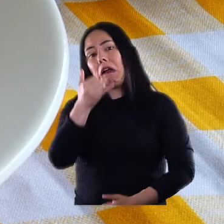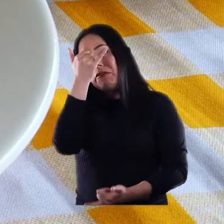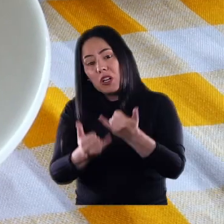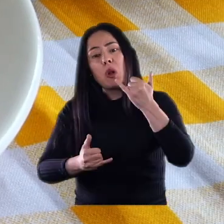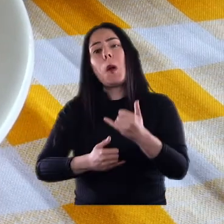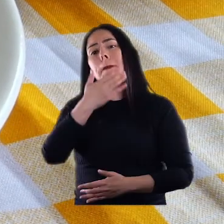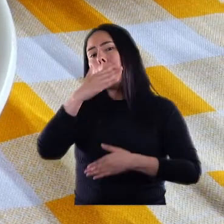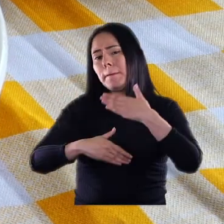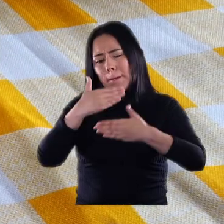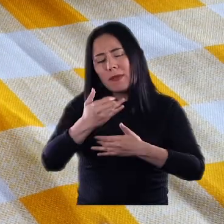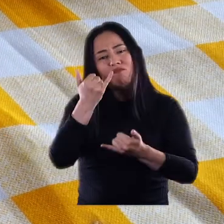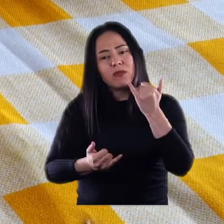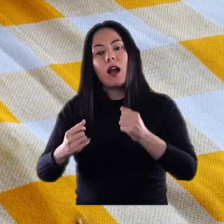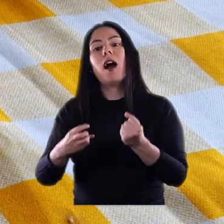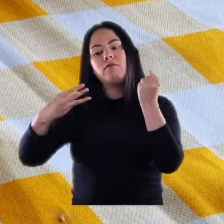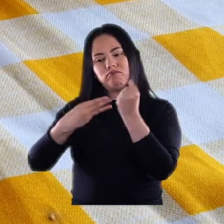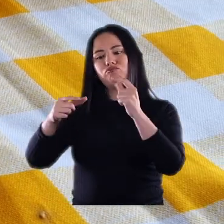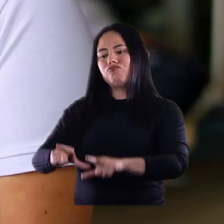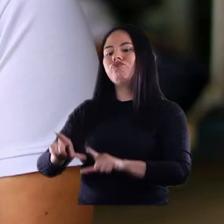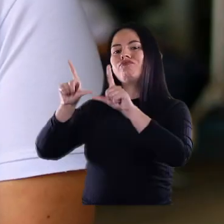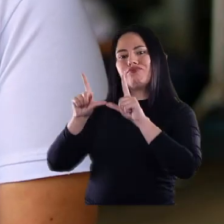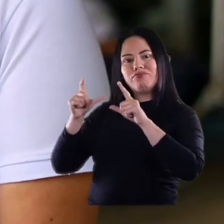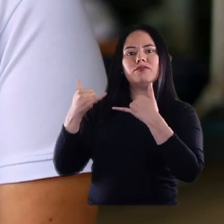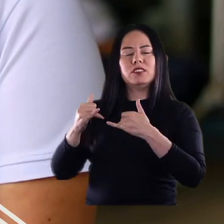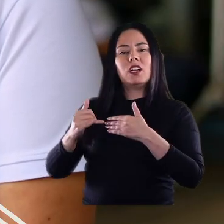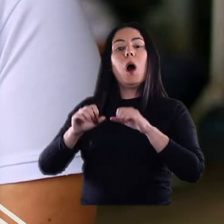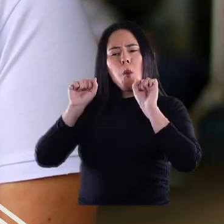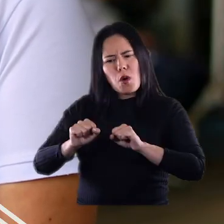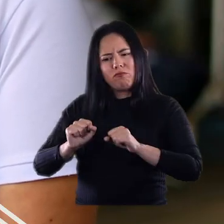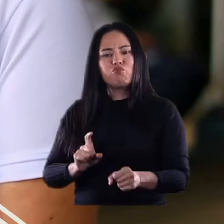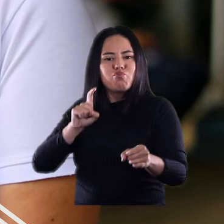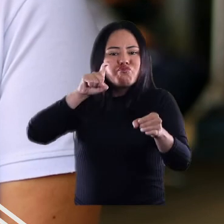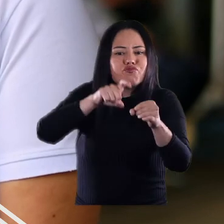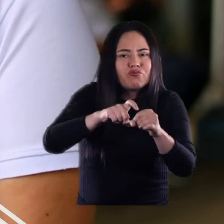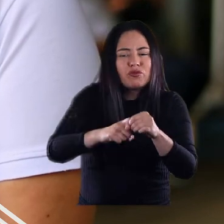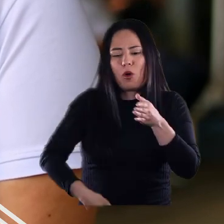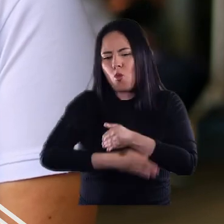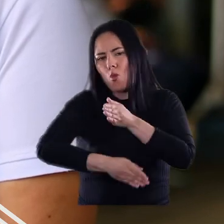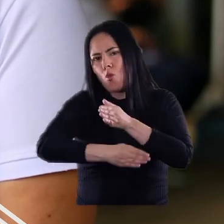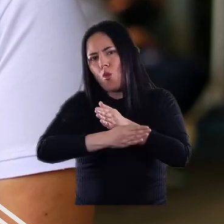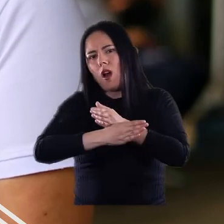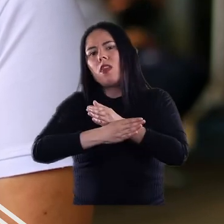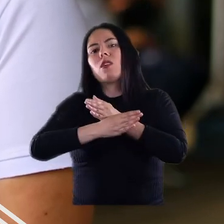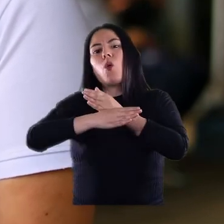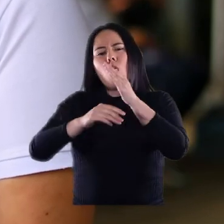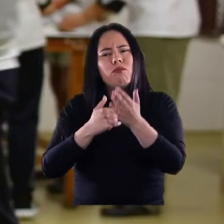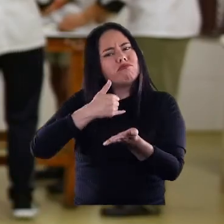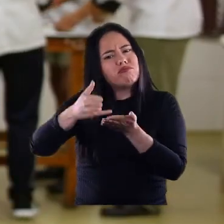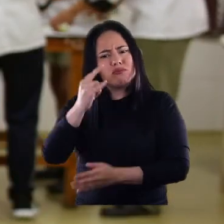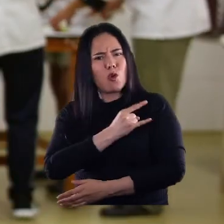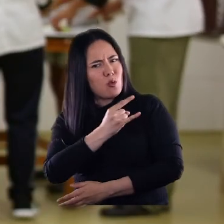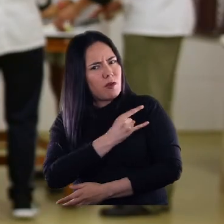Al finalizar su proceso obtienen su certificación CENI y con la posibilidad adicional de que ellos pueden continuar su cadena de